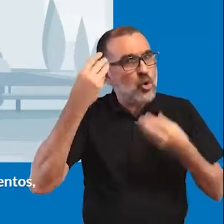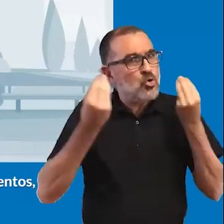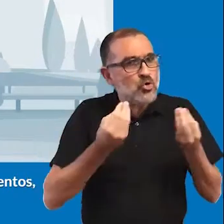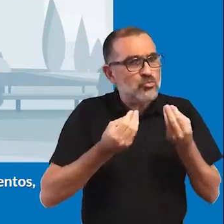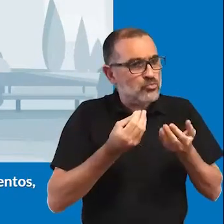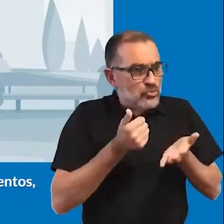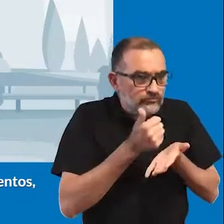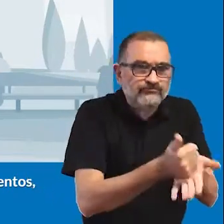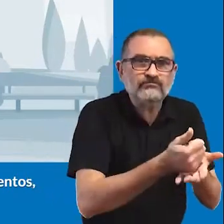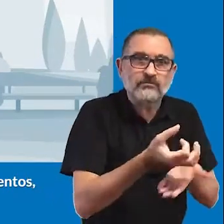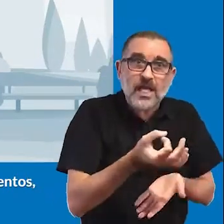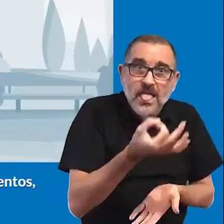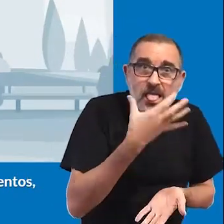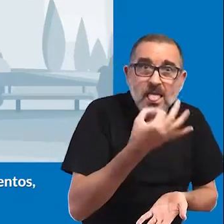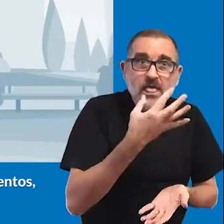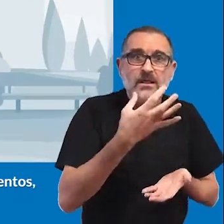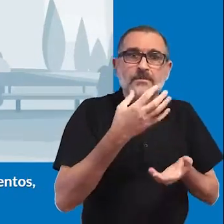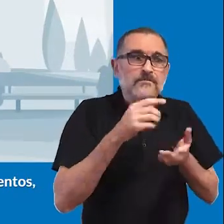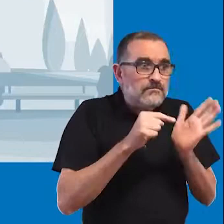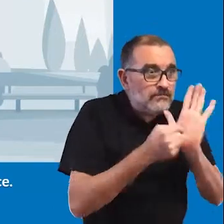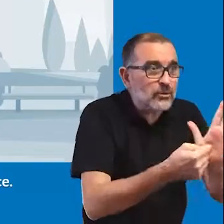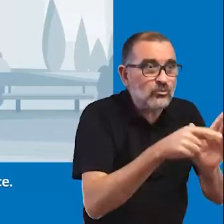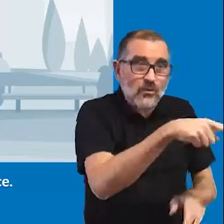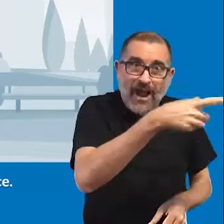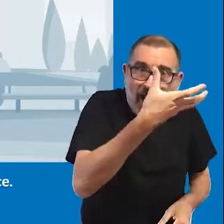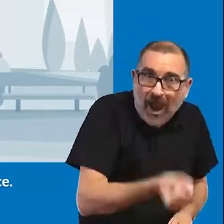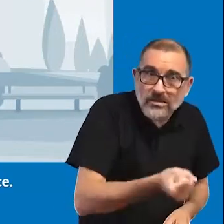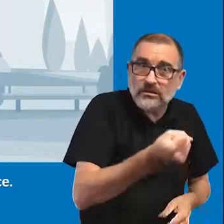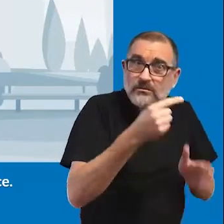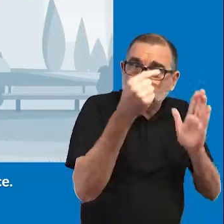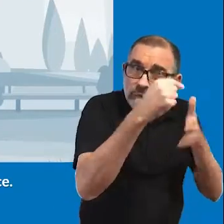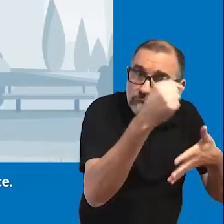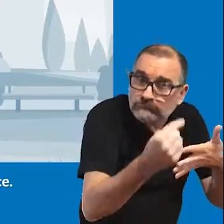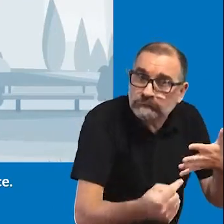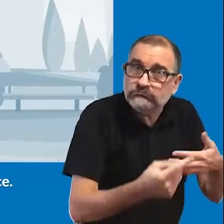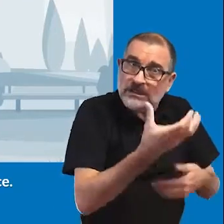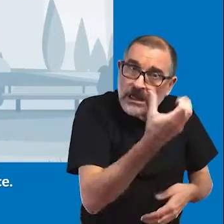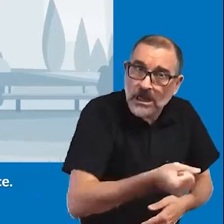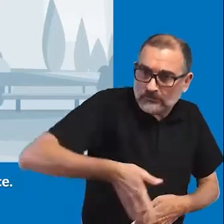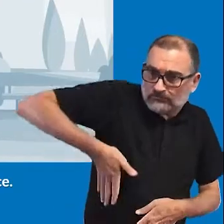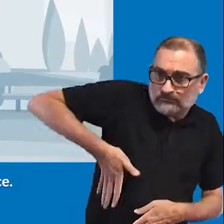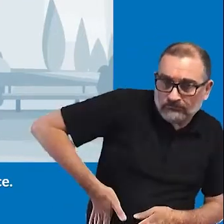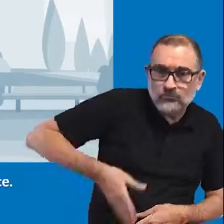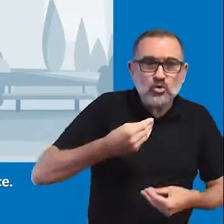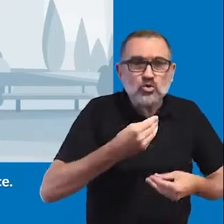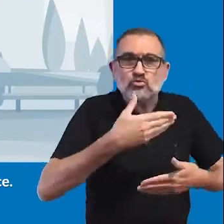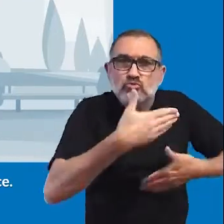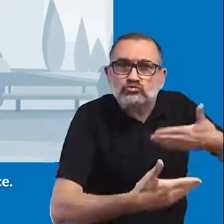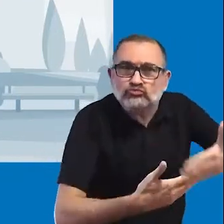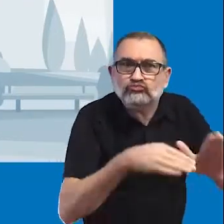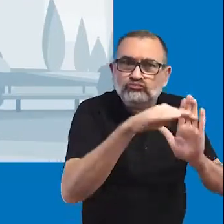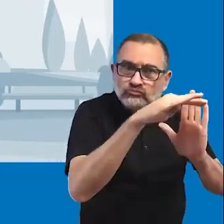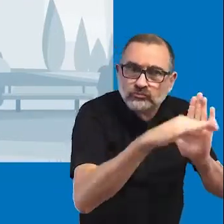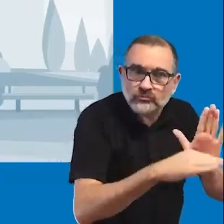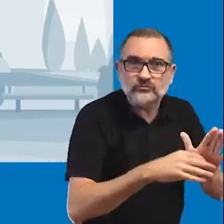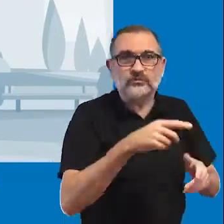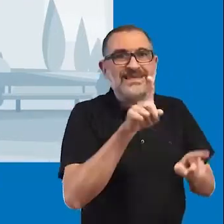medicamentos. Pregúntale si lo hace. Si es así, asegúrate que los tenga y los utilice.